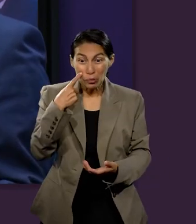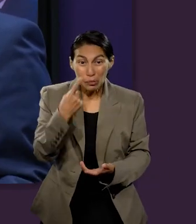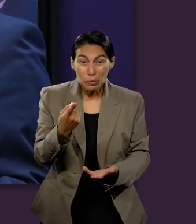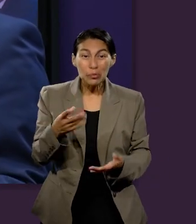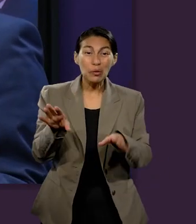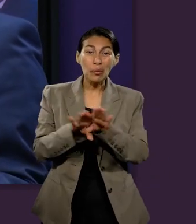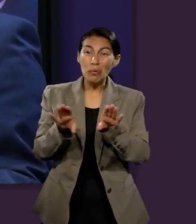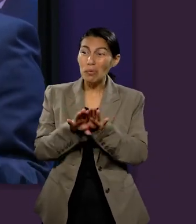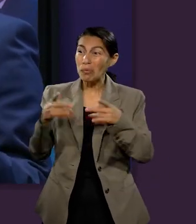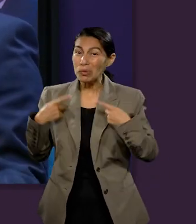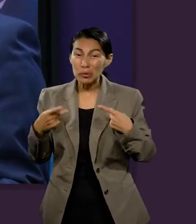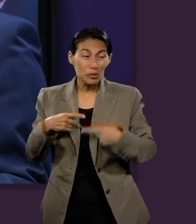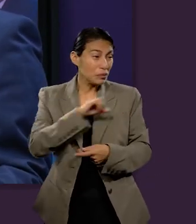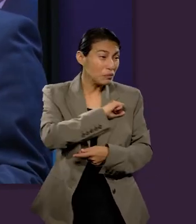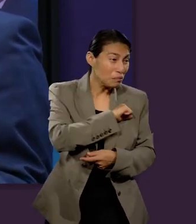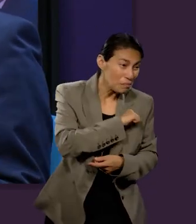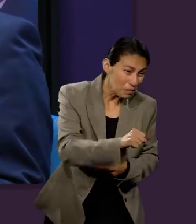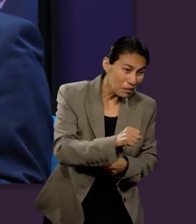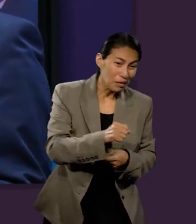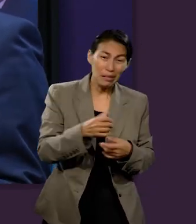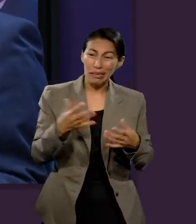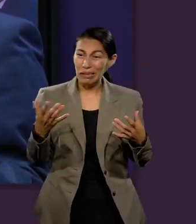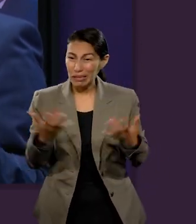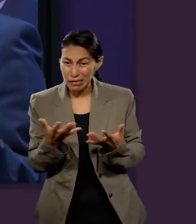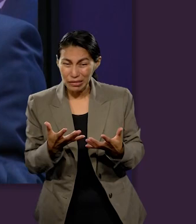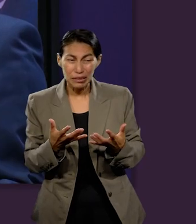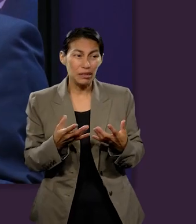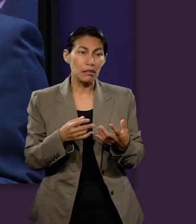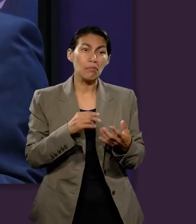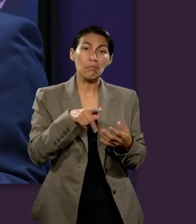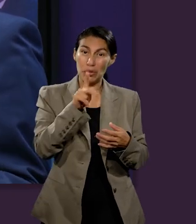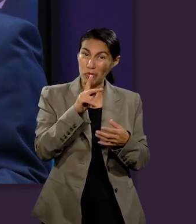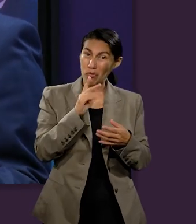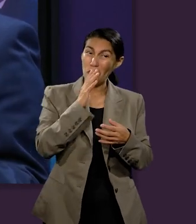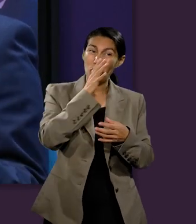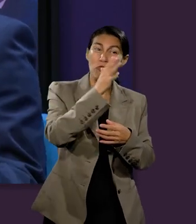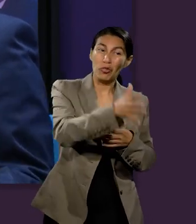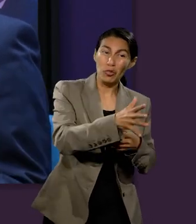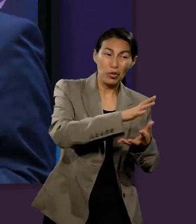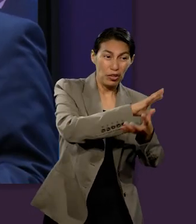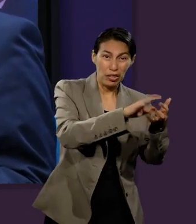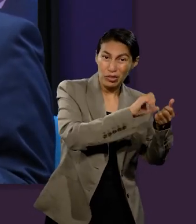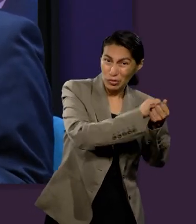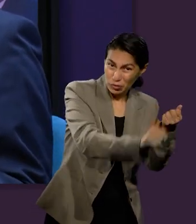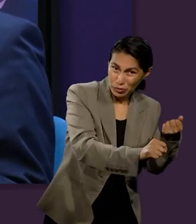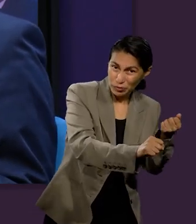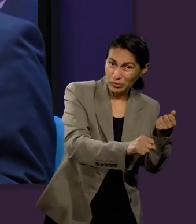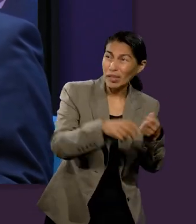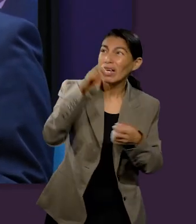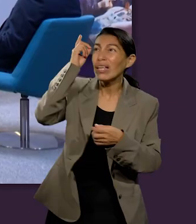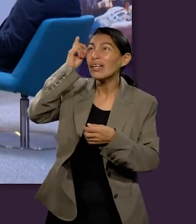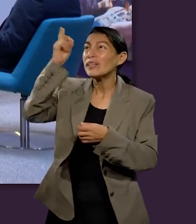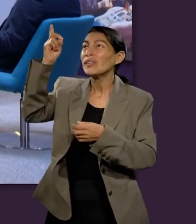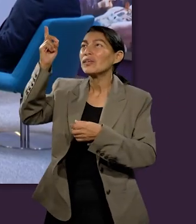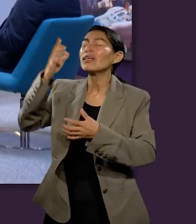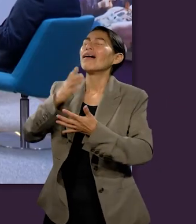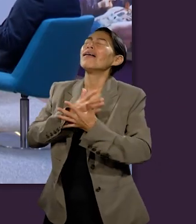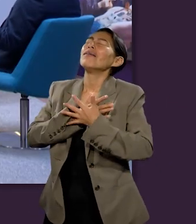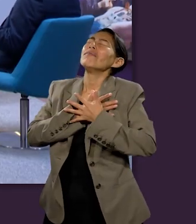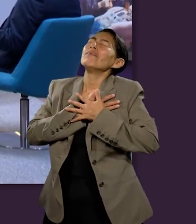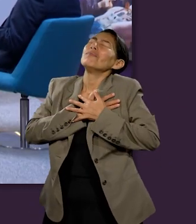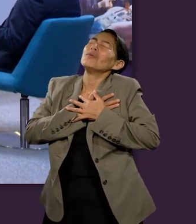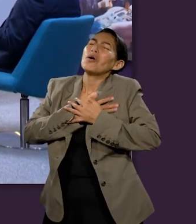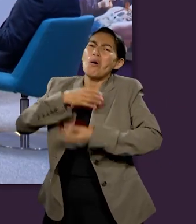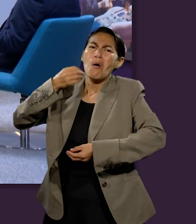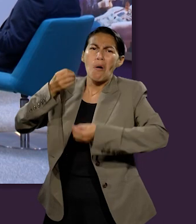que le va a aparecer pasar hemos visto un juicio lleno de amor por parte de Dios pero la